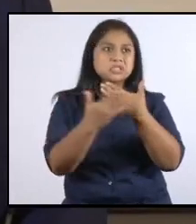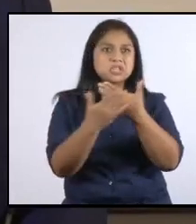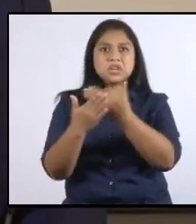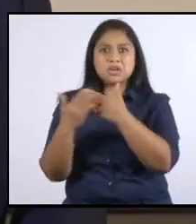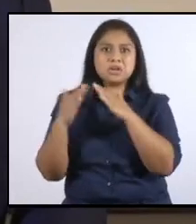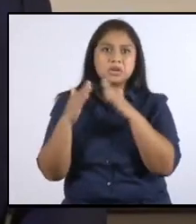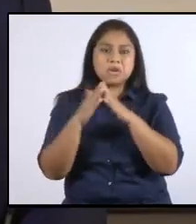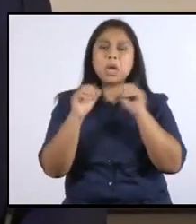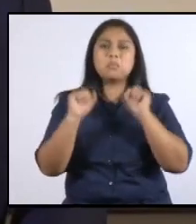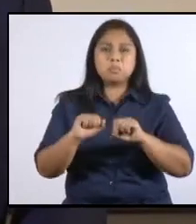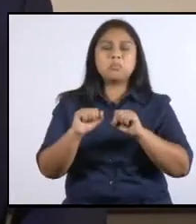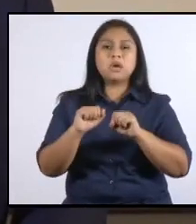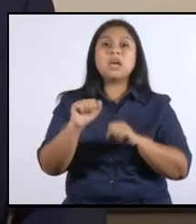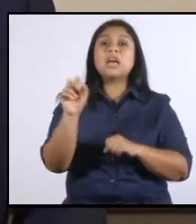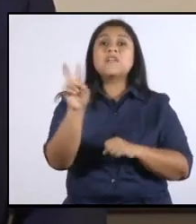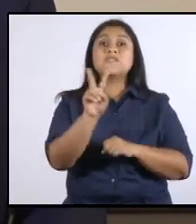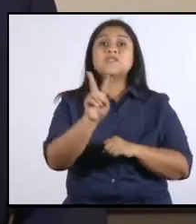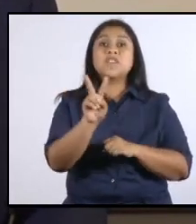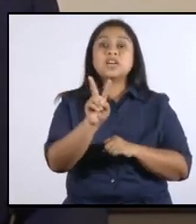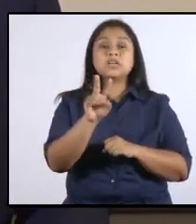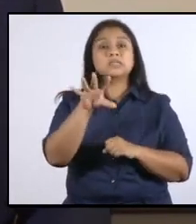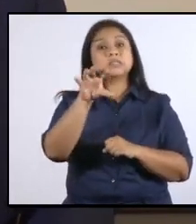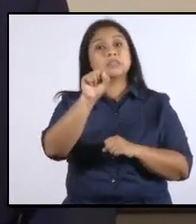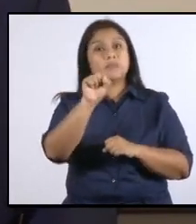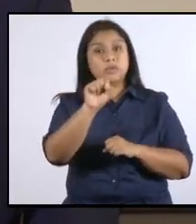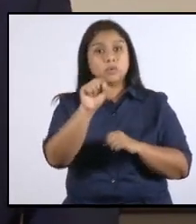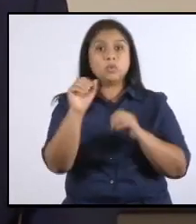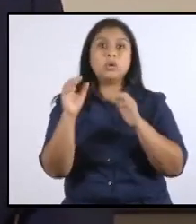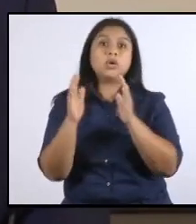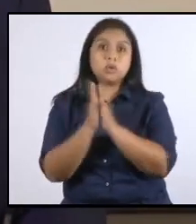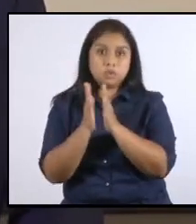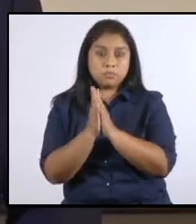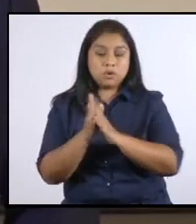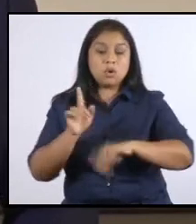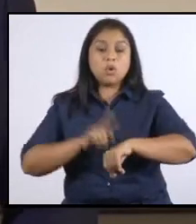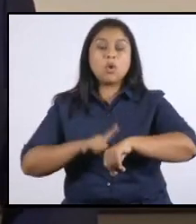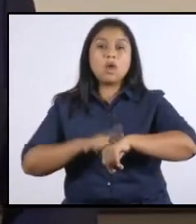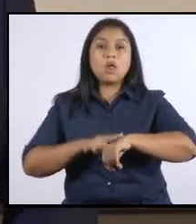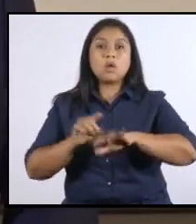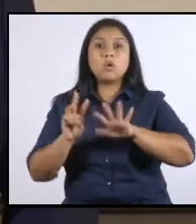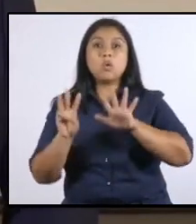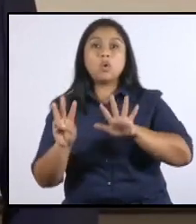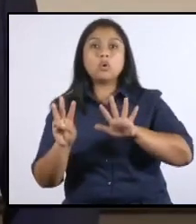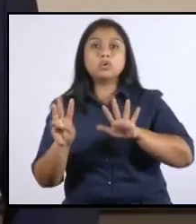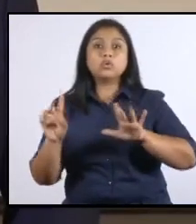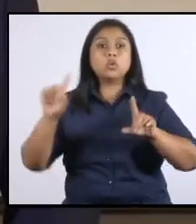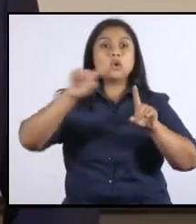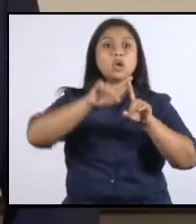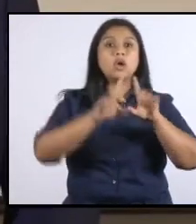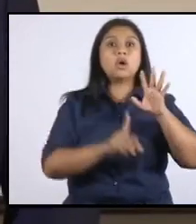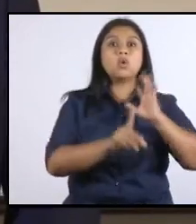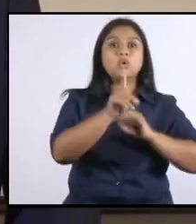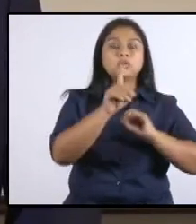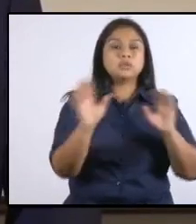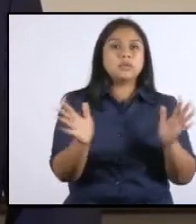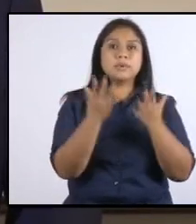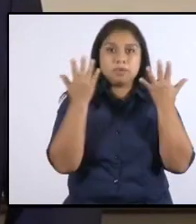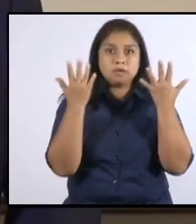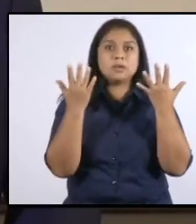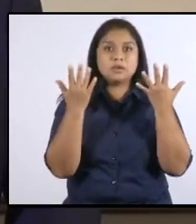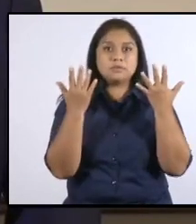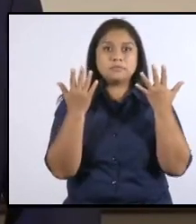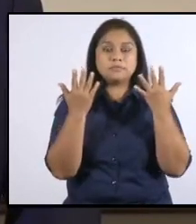abrir el viernes, sábado y domingo en un horario de 8 a 11 de la mañana. Esto